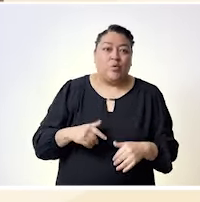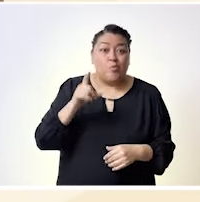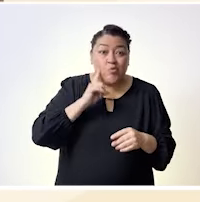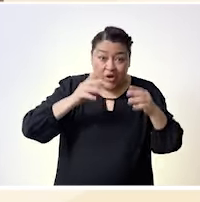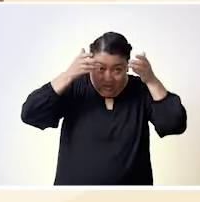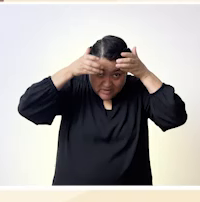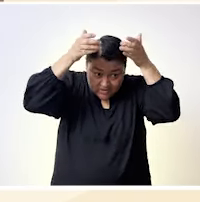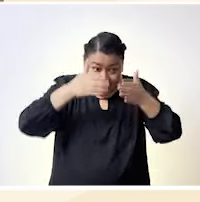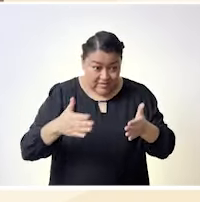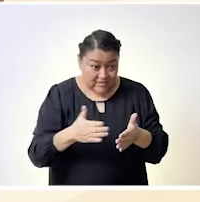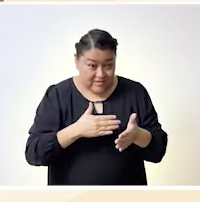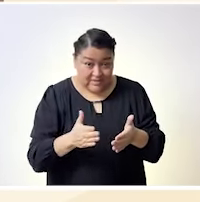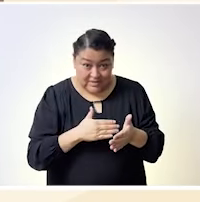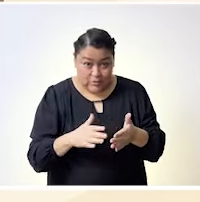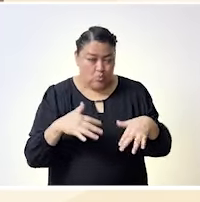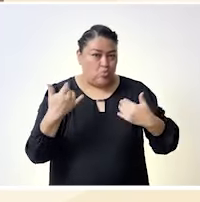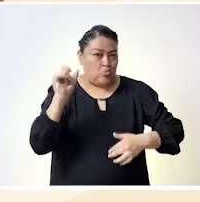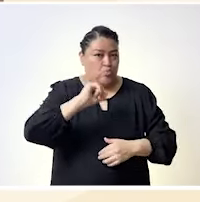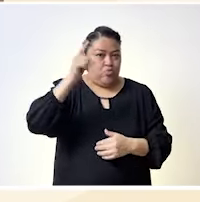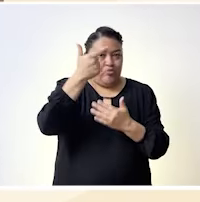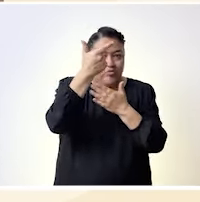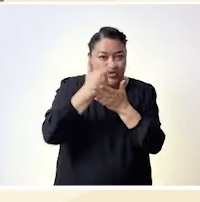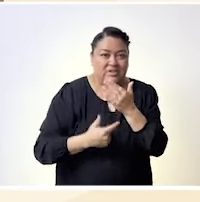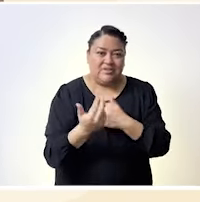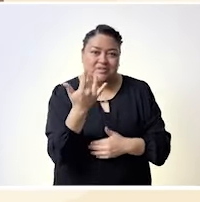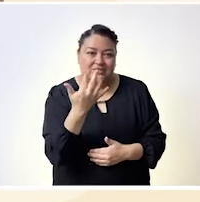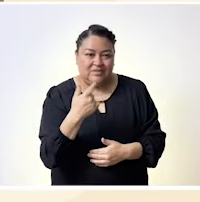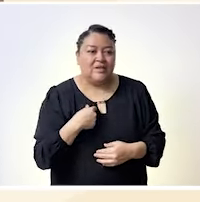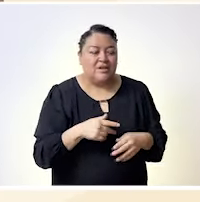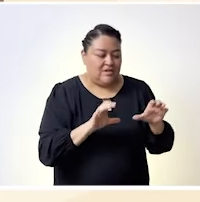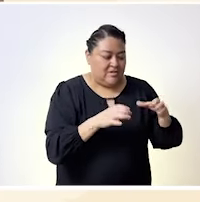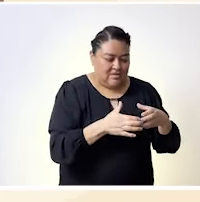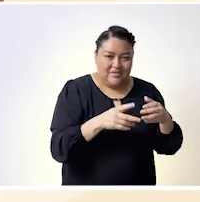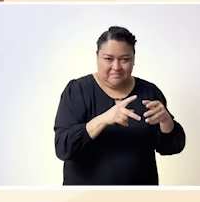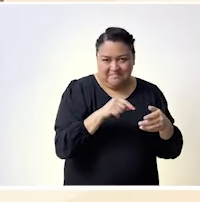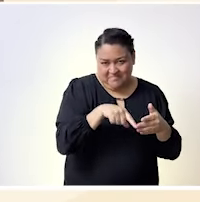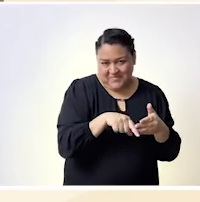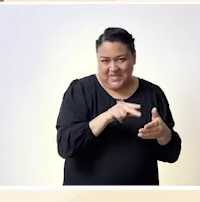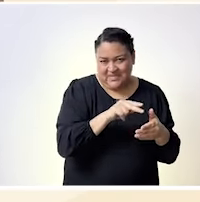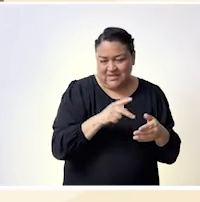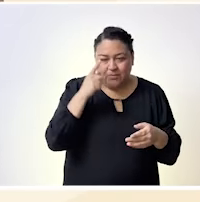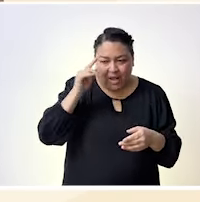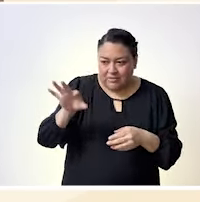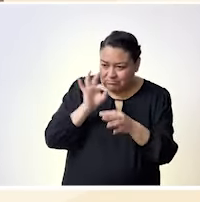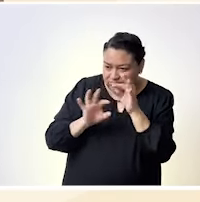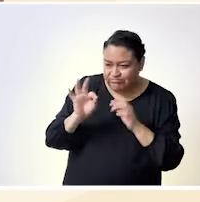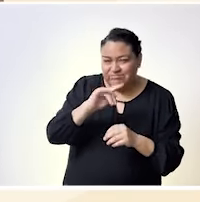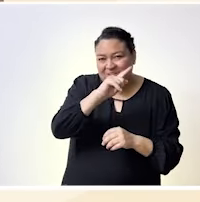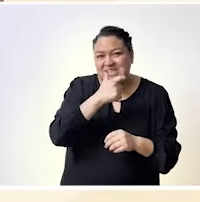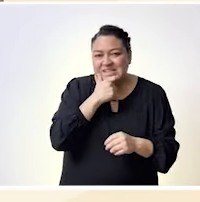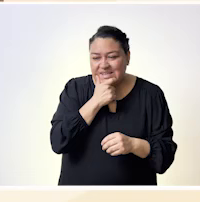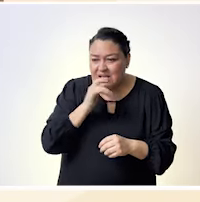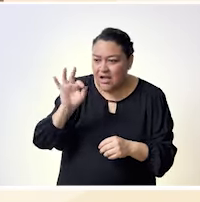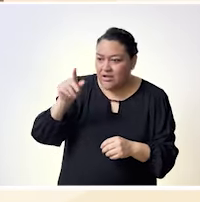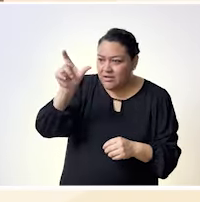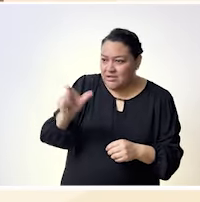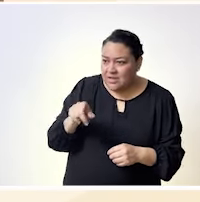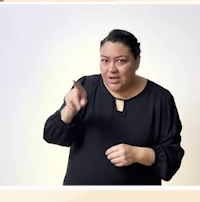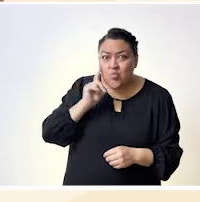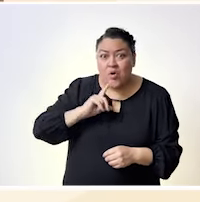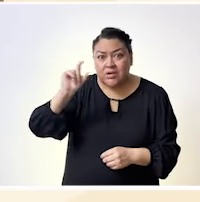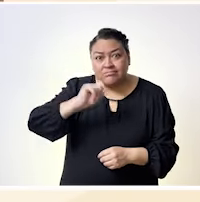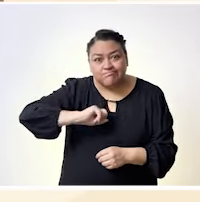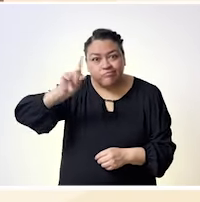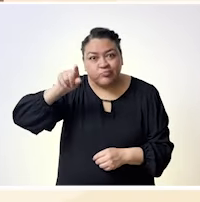cedo la palabra a Tania con nuestra primera pregunta que se refiere a qué obstáculos o barreras has